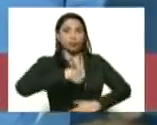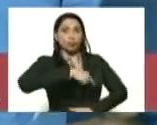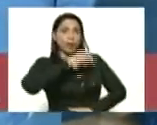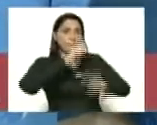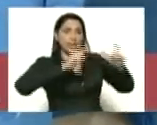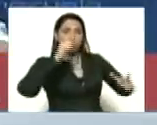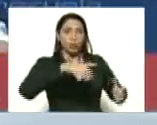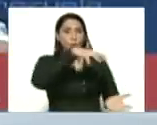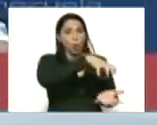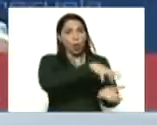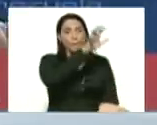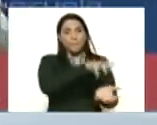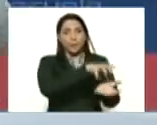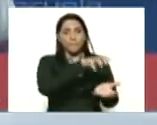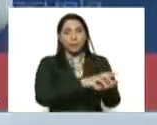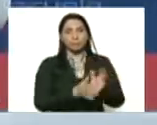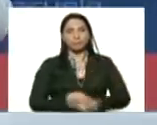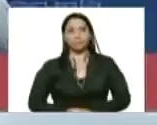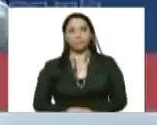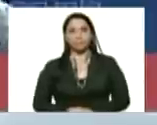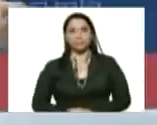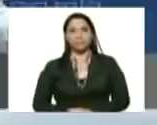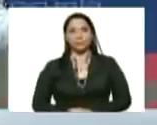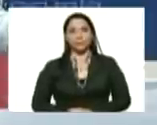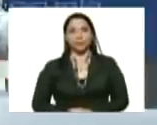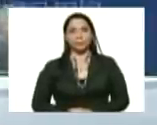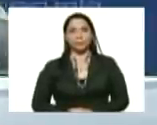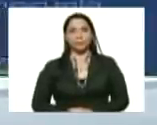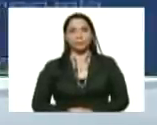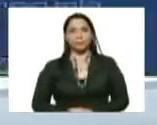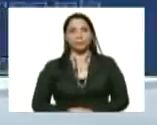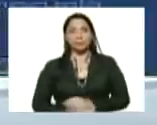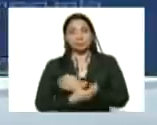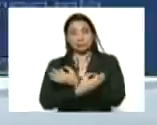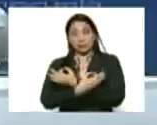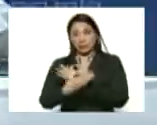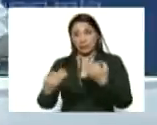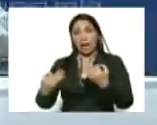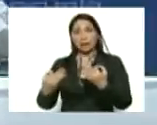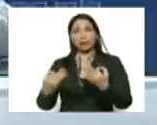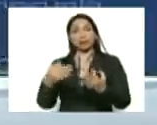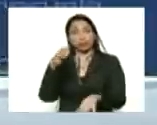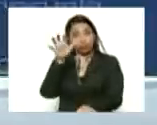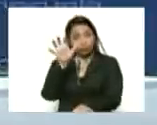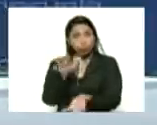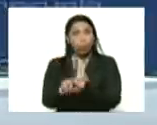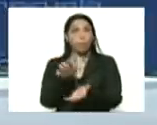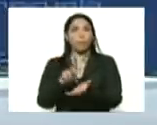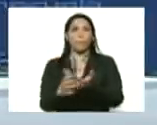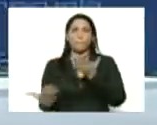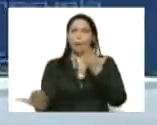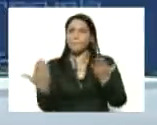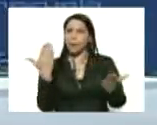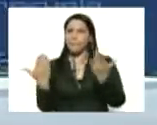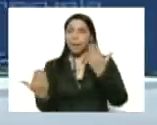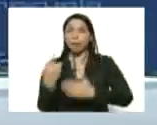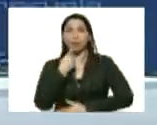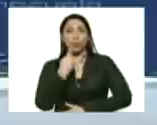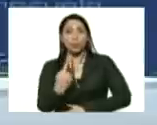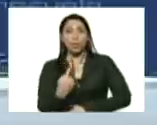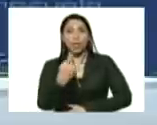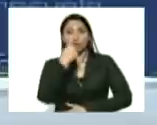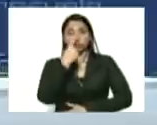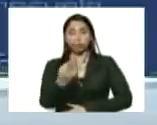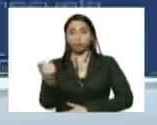el estado de Nueva Esparta exactamente Nueva Esparta vamos paralelo por eso yo dije hace una semana